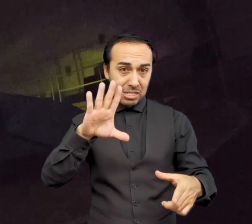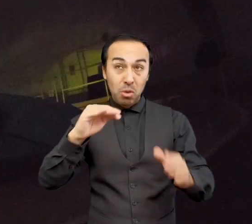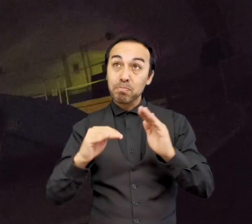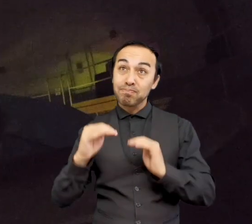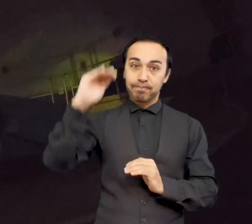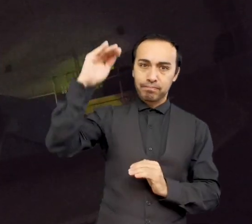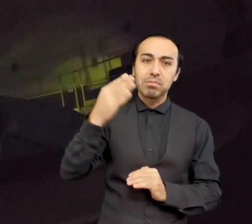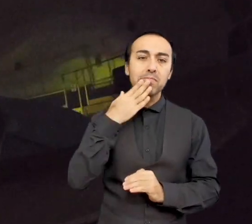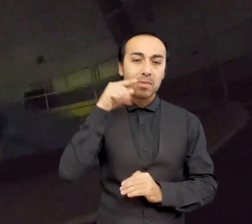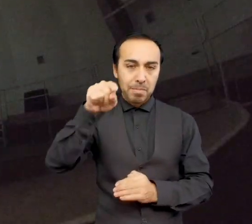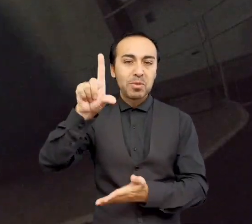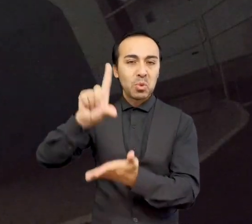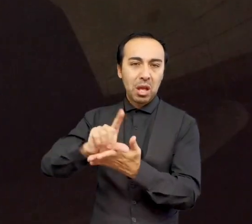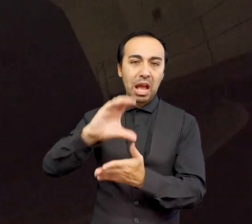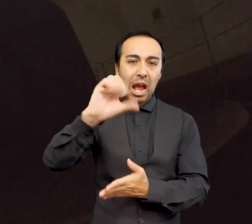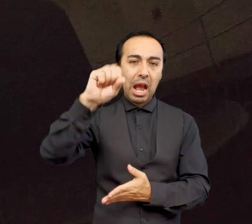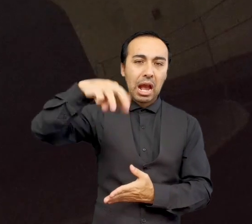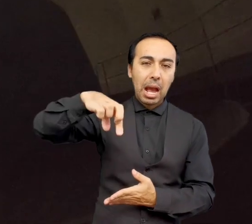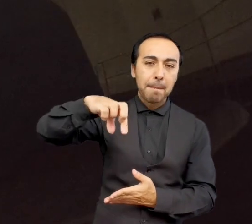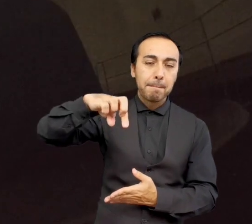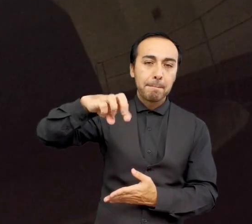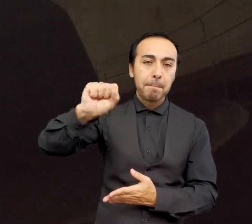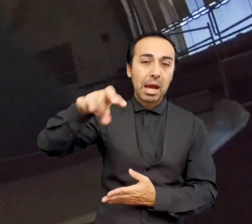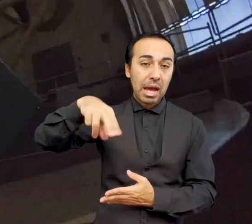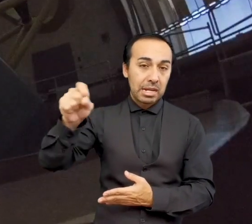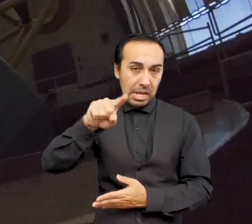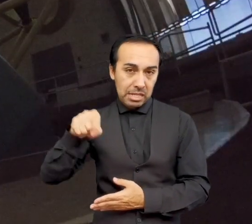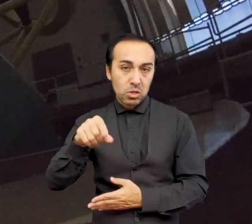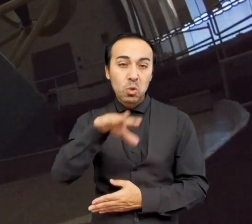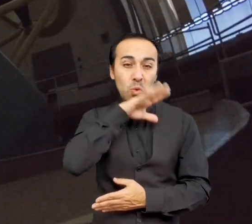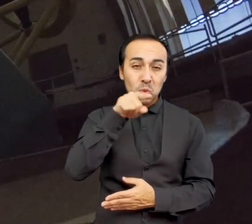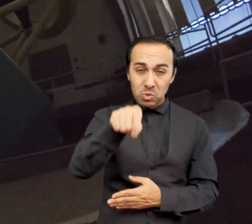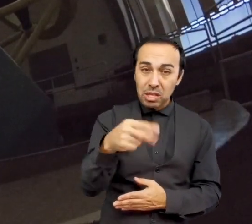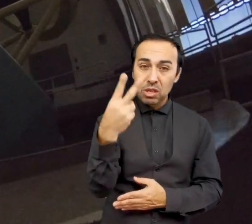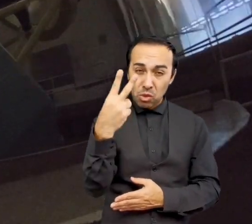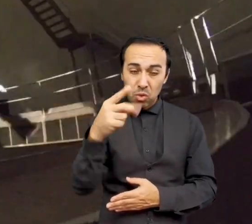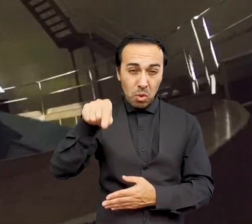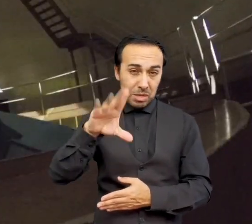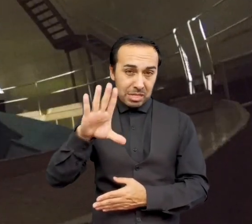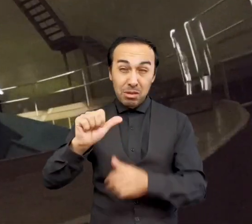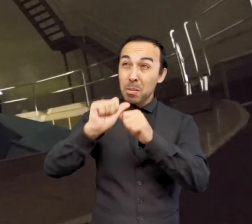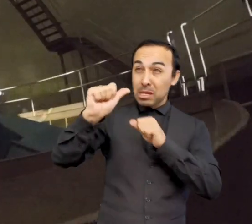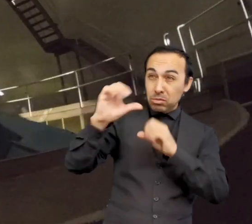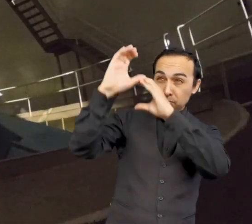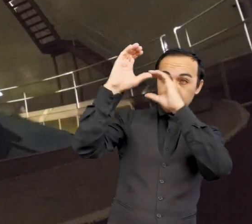como en el Observatorio Las Campanas, donde utiliza el telescopio de 2.5 metros DuPont.